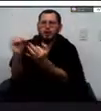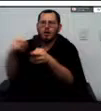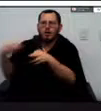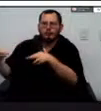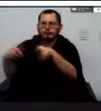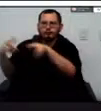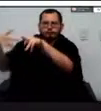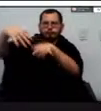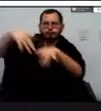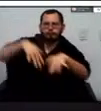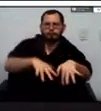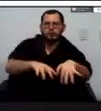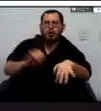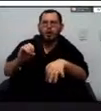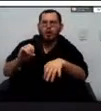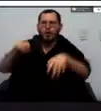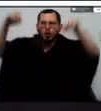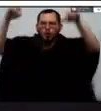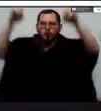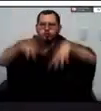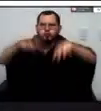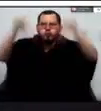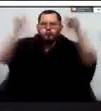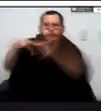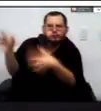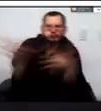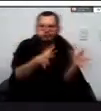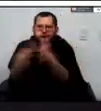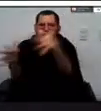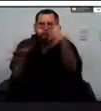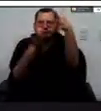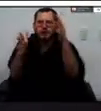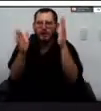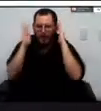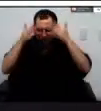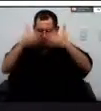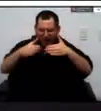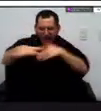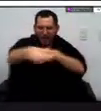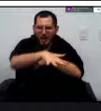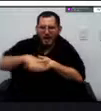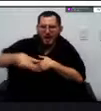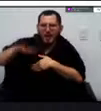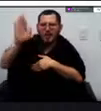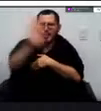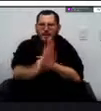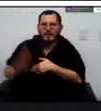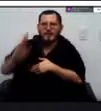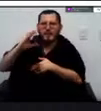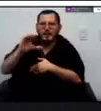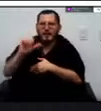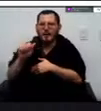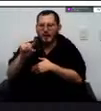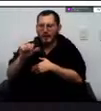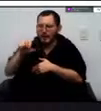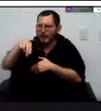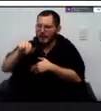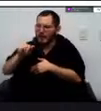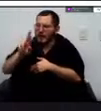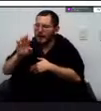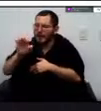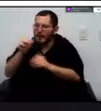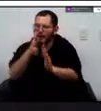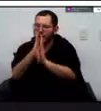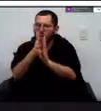se centra acá en el departamento de Casanare entonces digamos en sitios como Patariporo hay una característica y es que en el verano pues